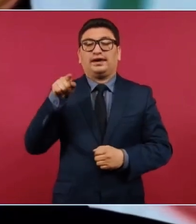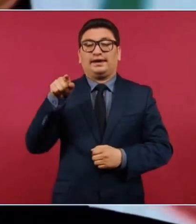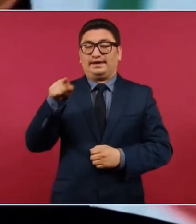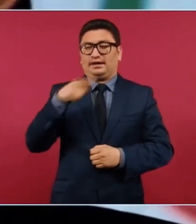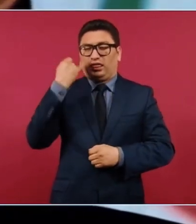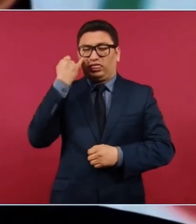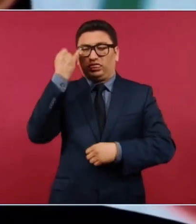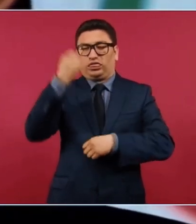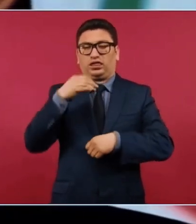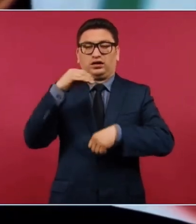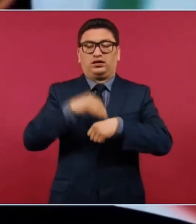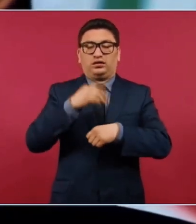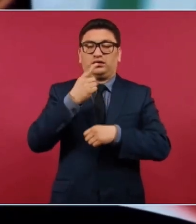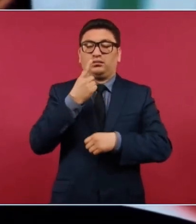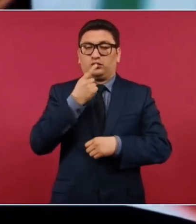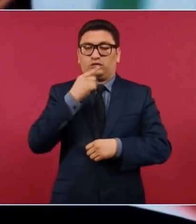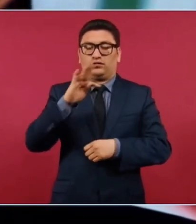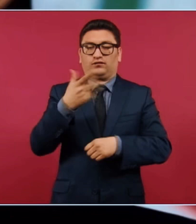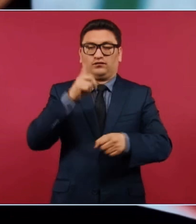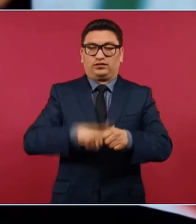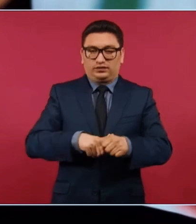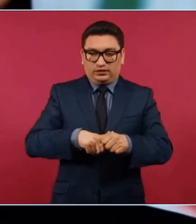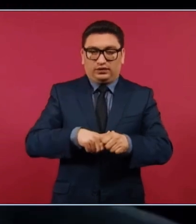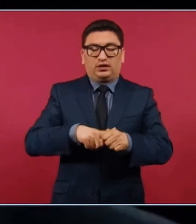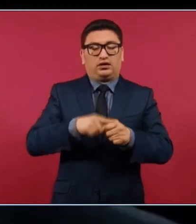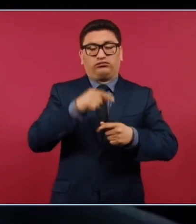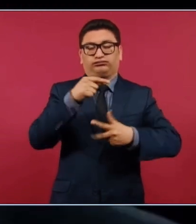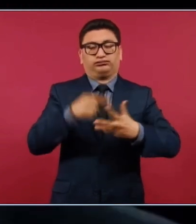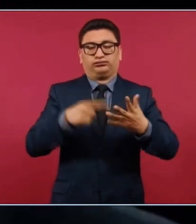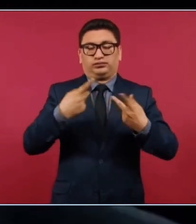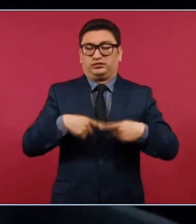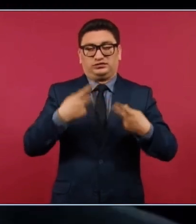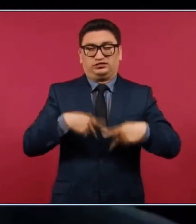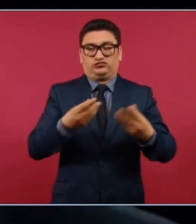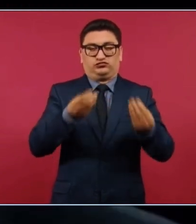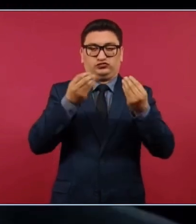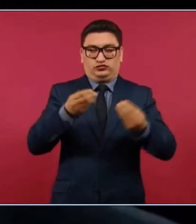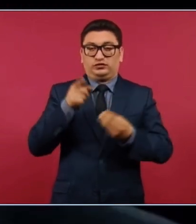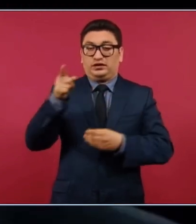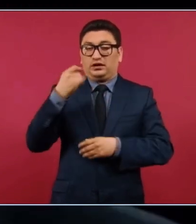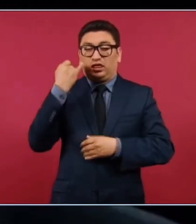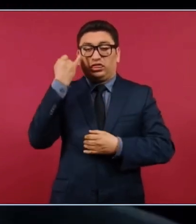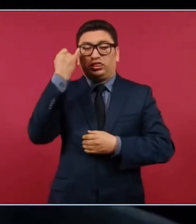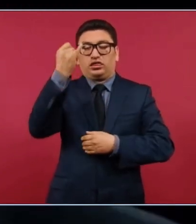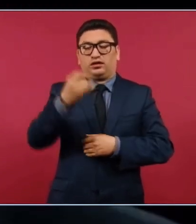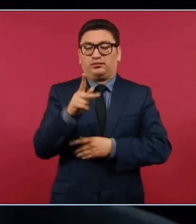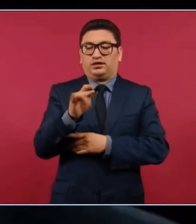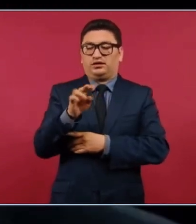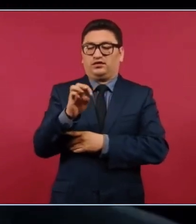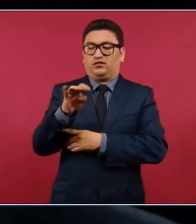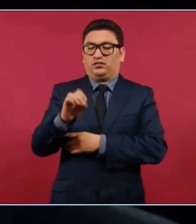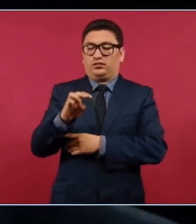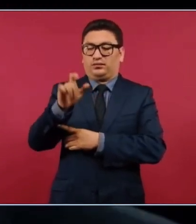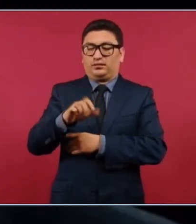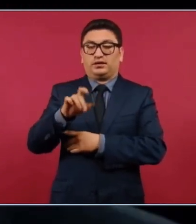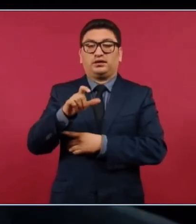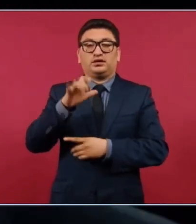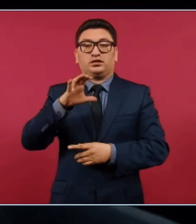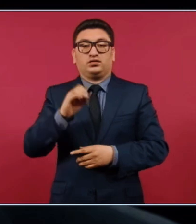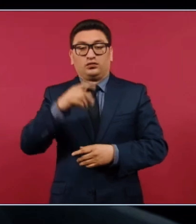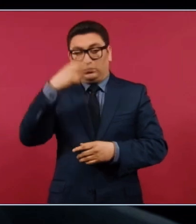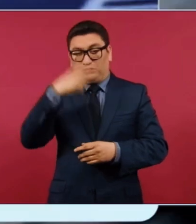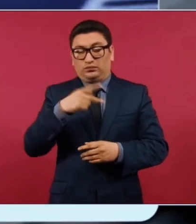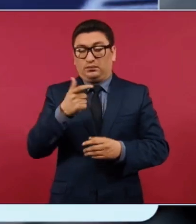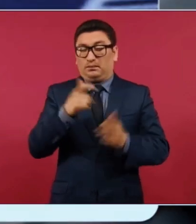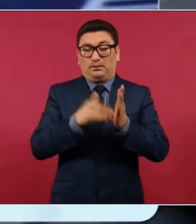inventó también la policía federal, miles de elementos. El que inventó Plataforma México, miles de millones de